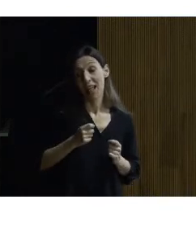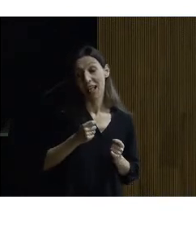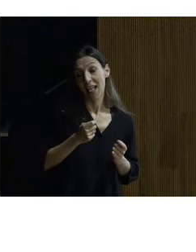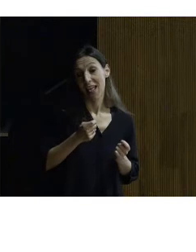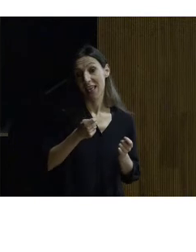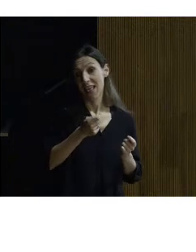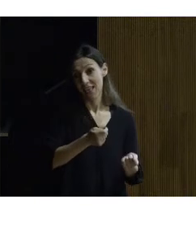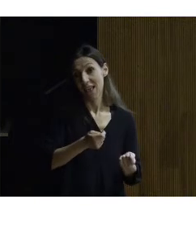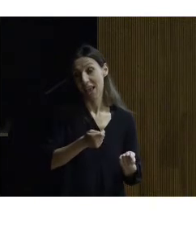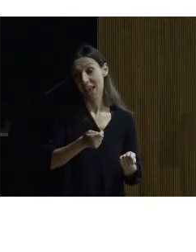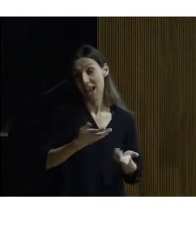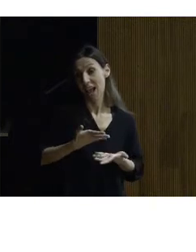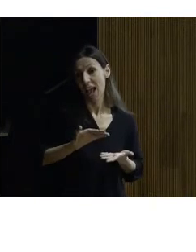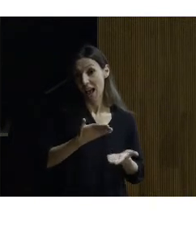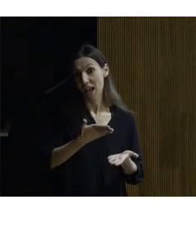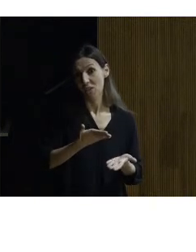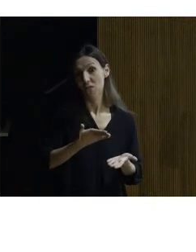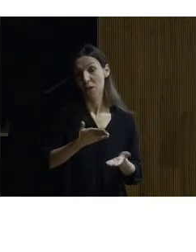esta posibilidad deportiva